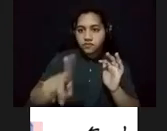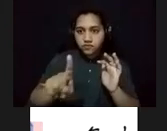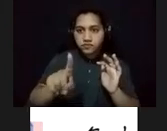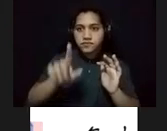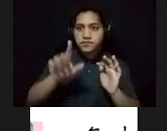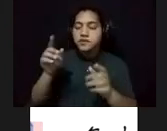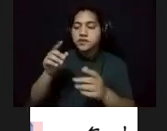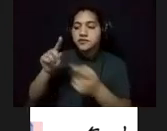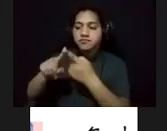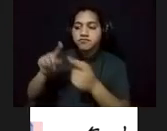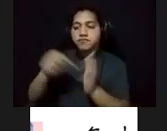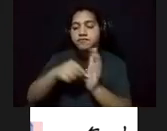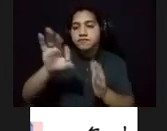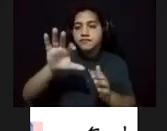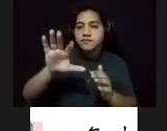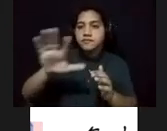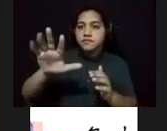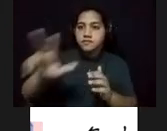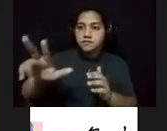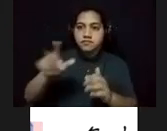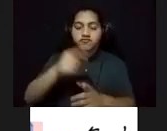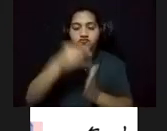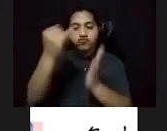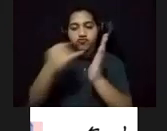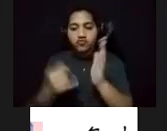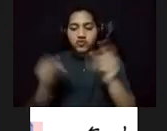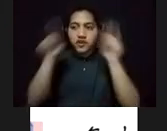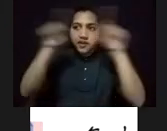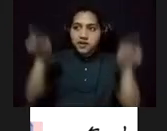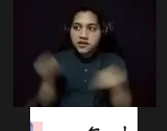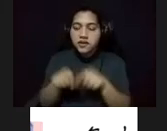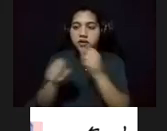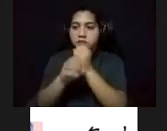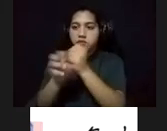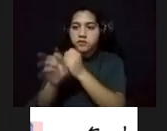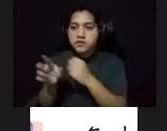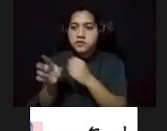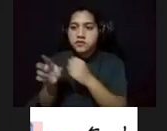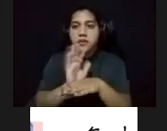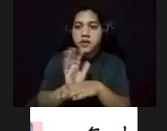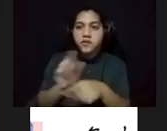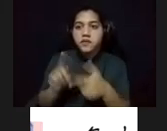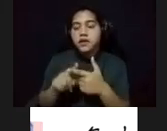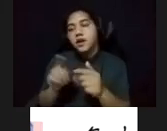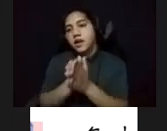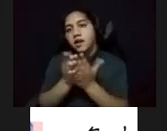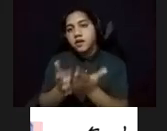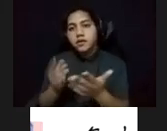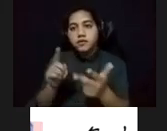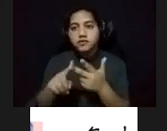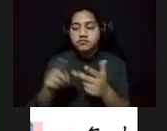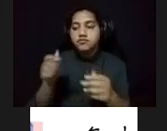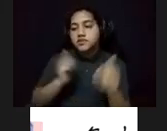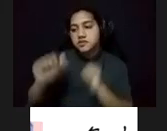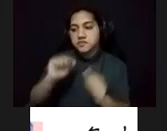carteles promocionales para películas, libros, eventos culturales y educativos de gran impacto en